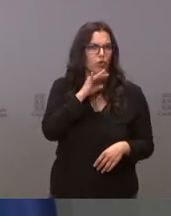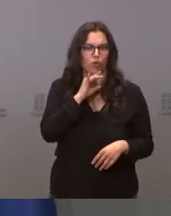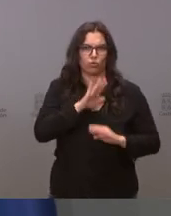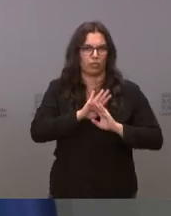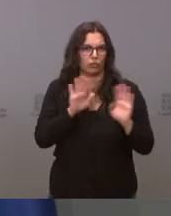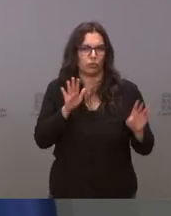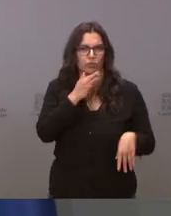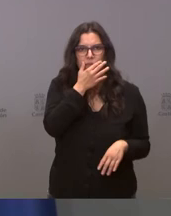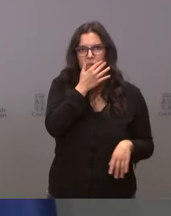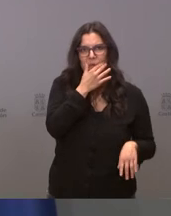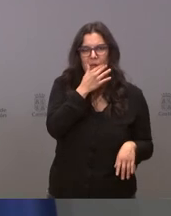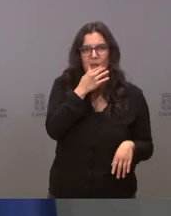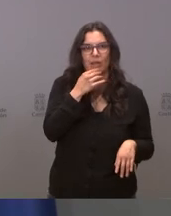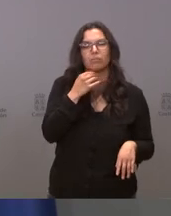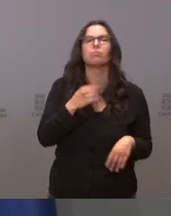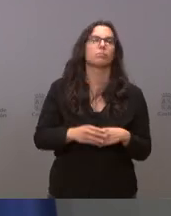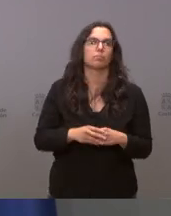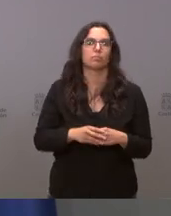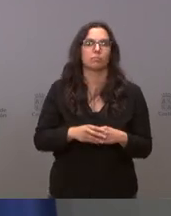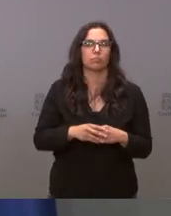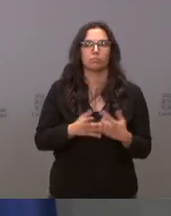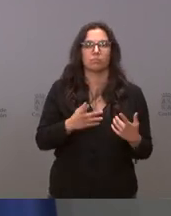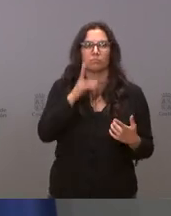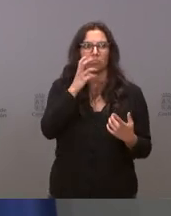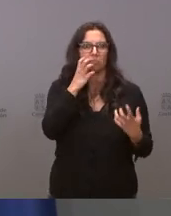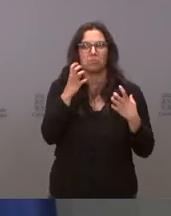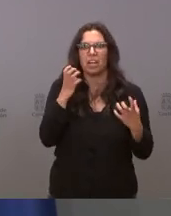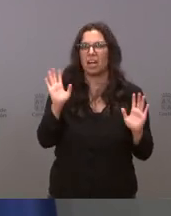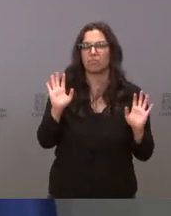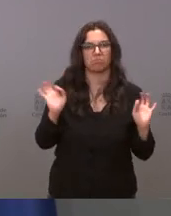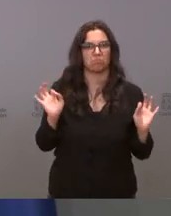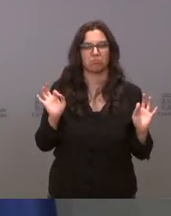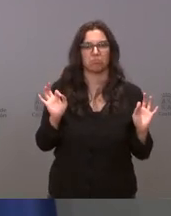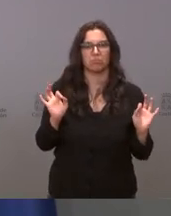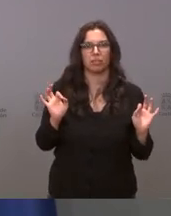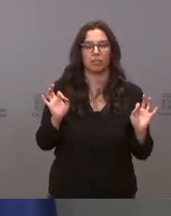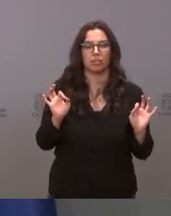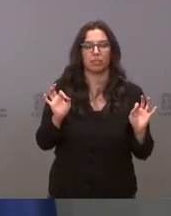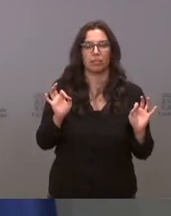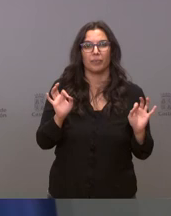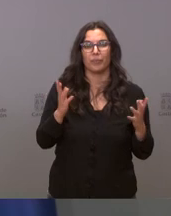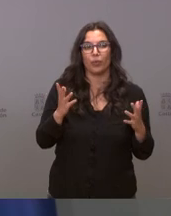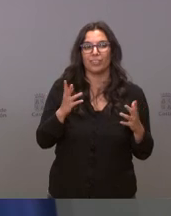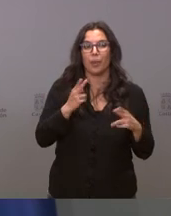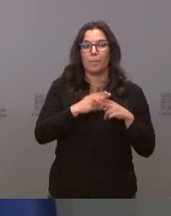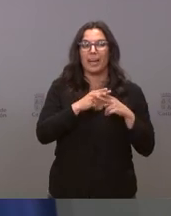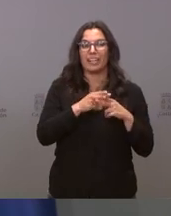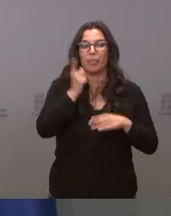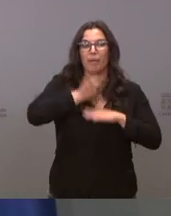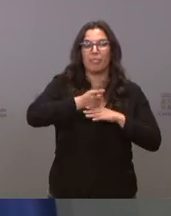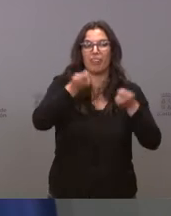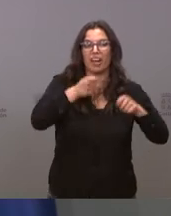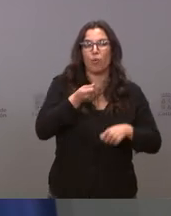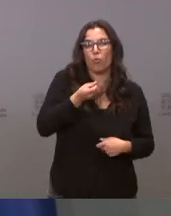no tenemos quejas al respecto nosotros no nos preocupa tanto cuántos locales cerramos o